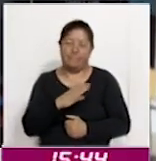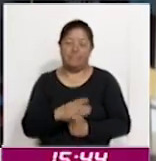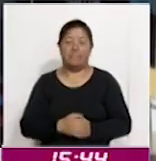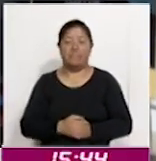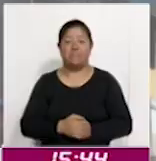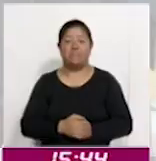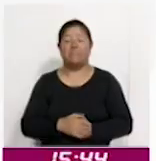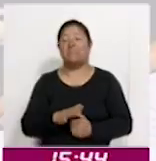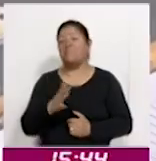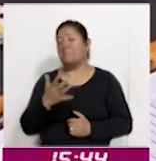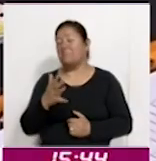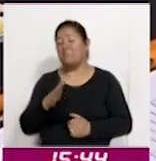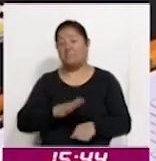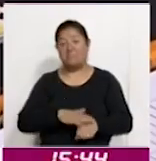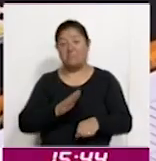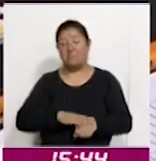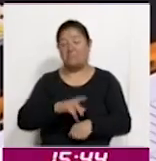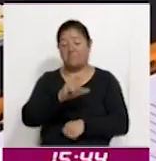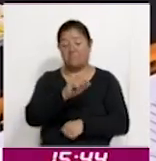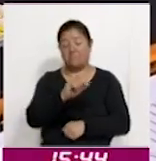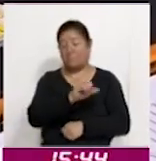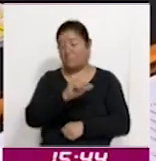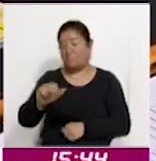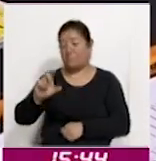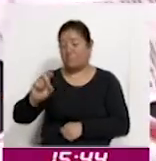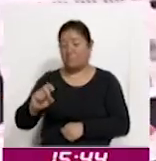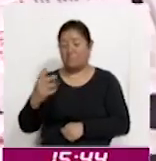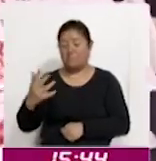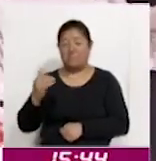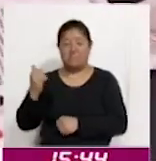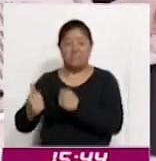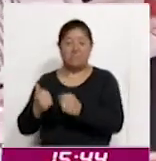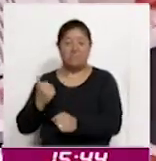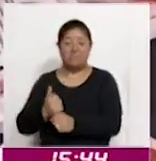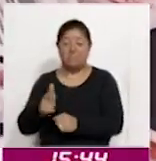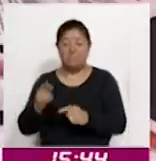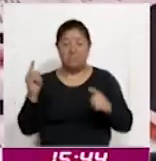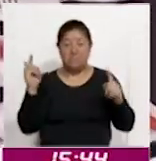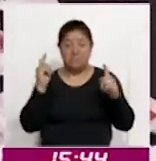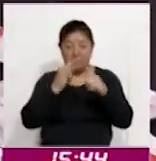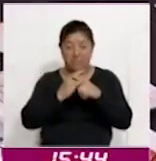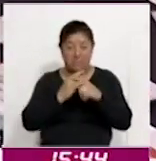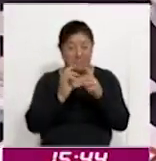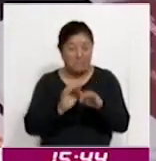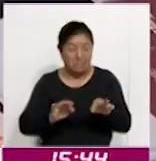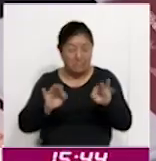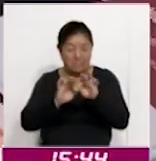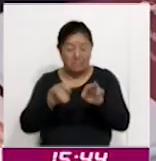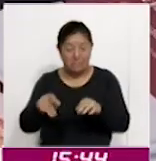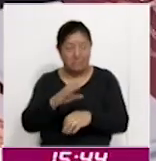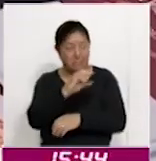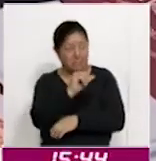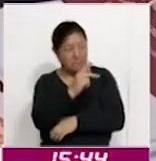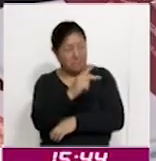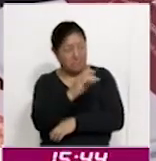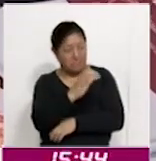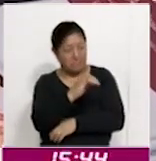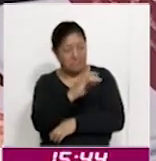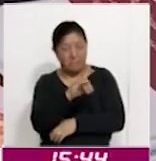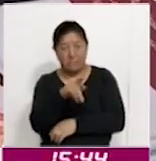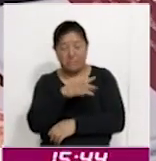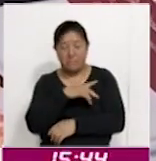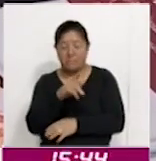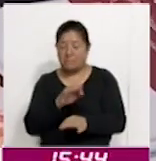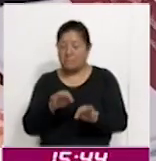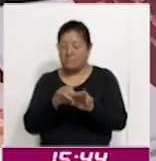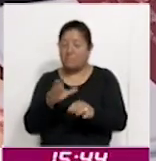20 a 35 años. El médico señaló que si bien el condón es una herramienta esencial, los Capacits ofrecen otras opciones preventivas como la